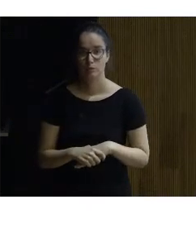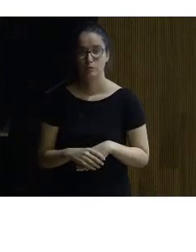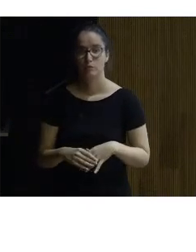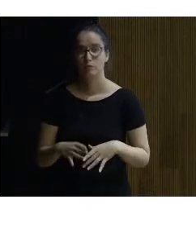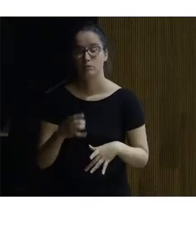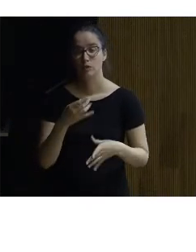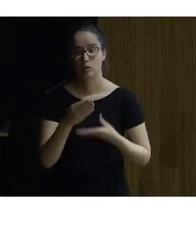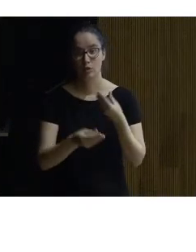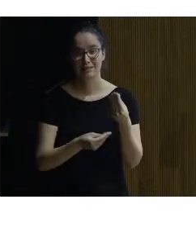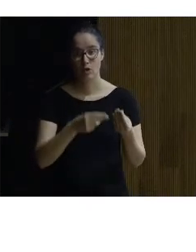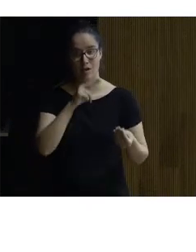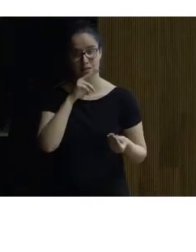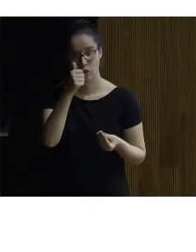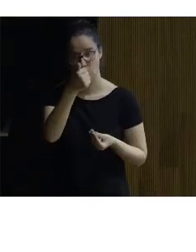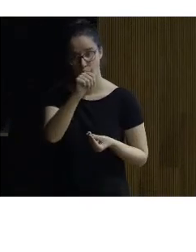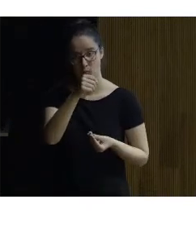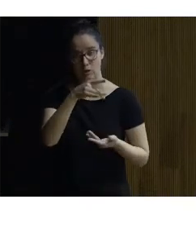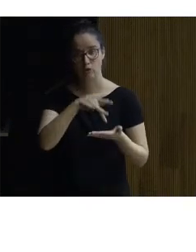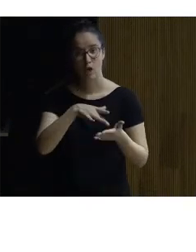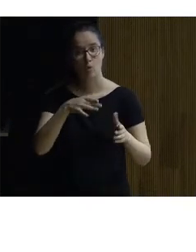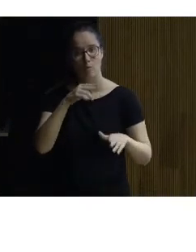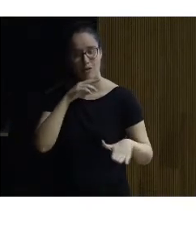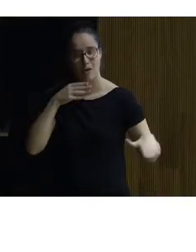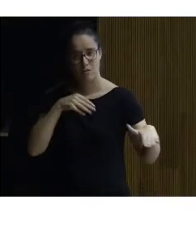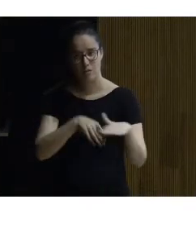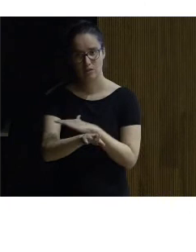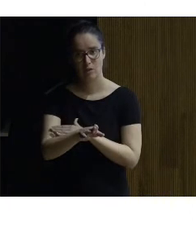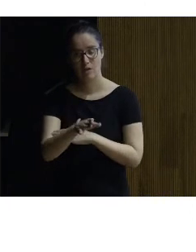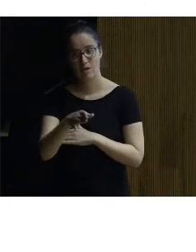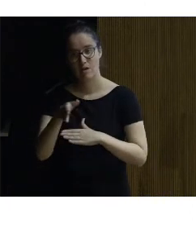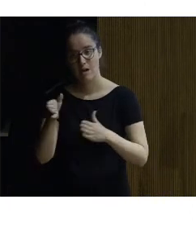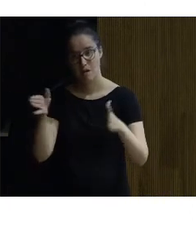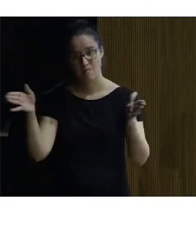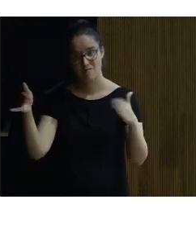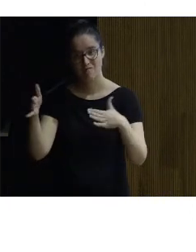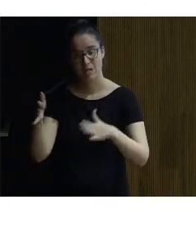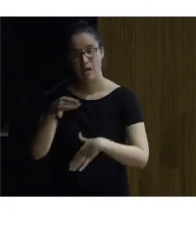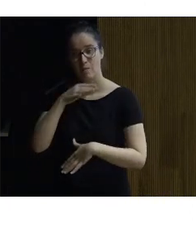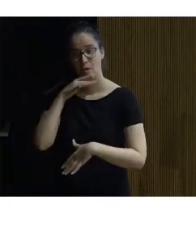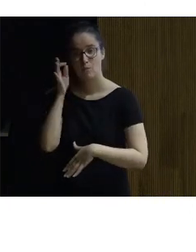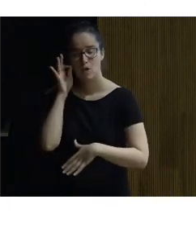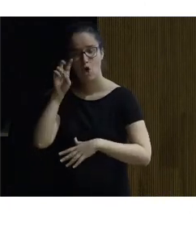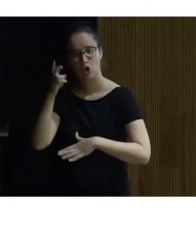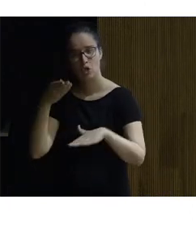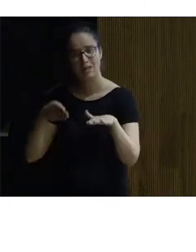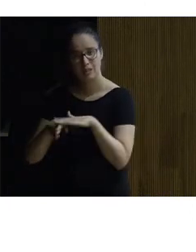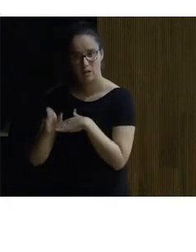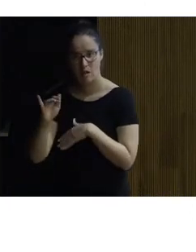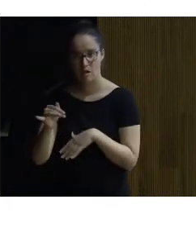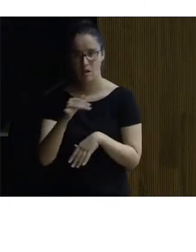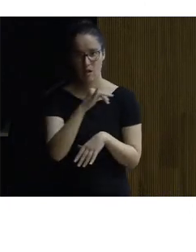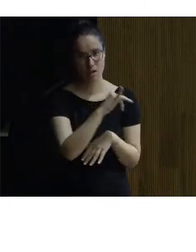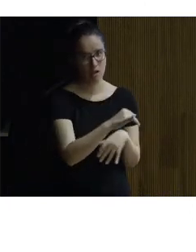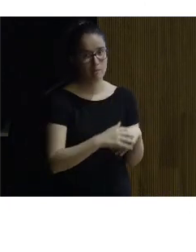intervención dentro del aseo de hombres pues hay un aseo accesible y dentro del aseo de mujeres pues hay otro aseo accesible